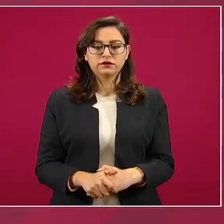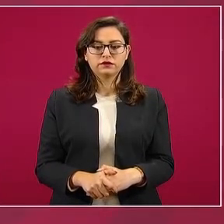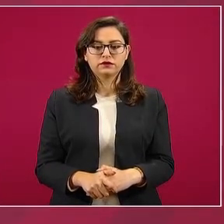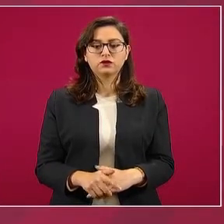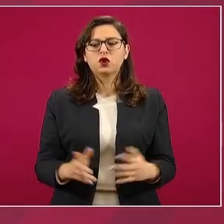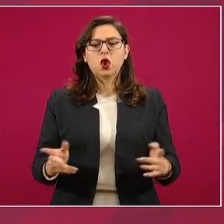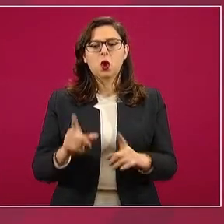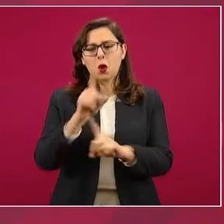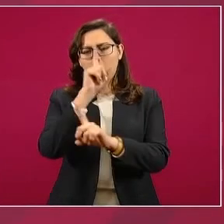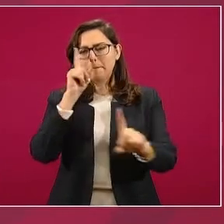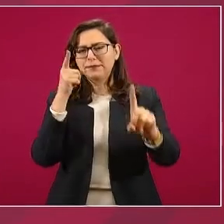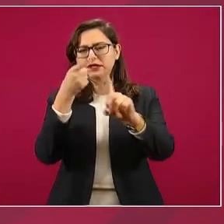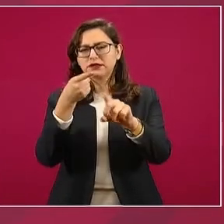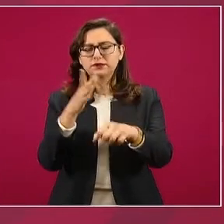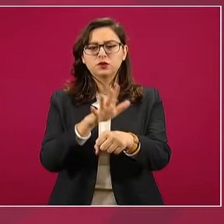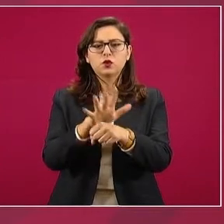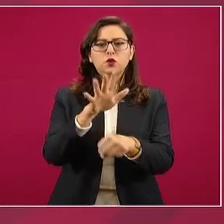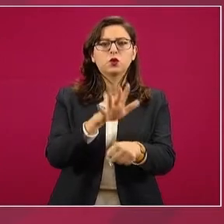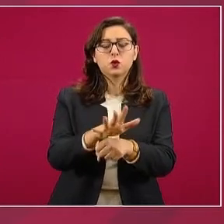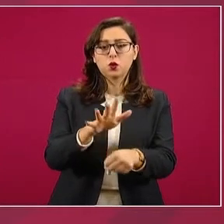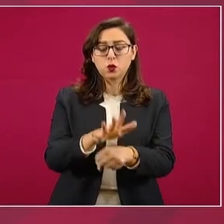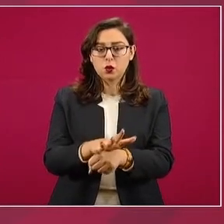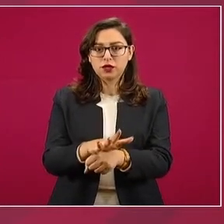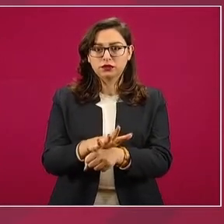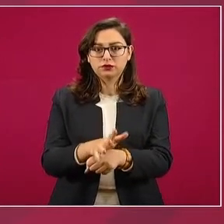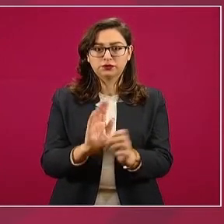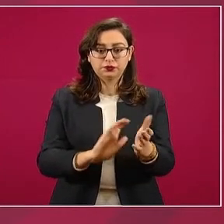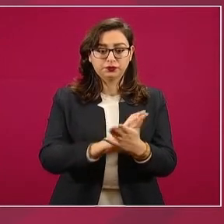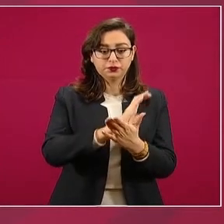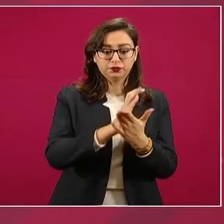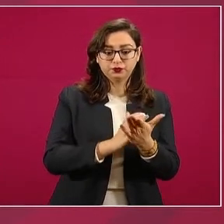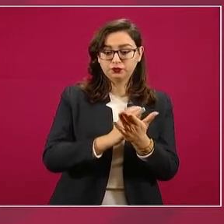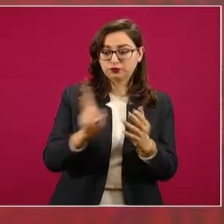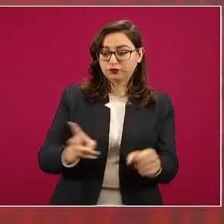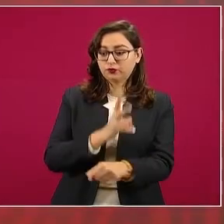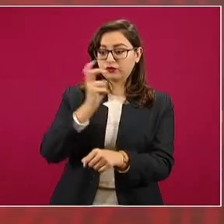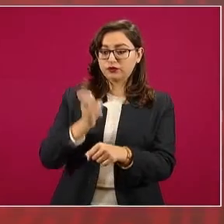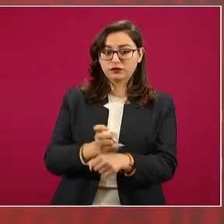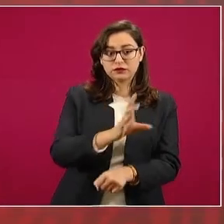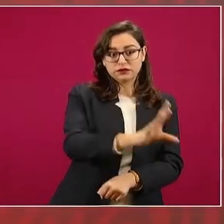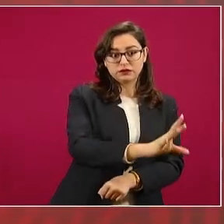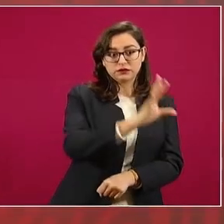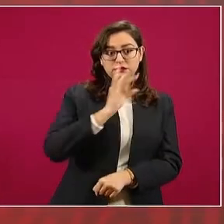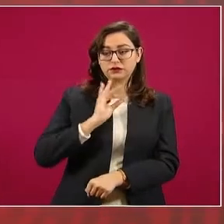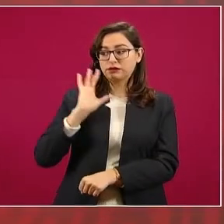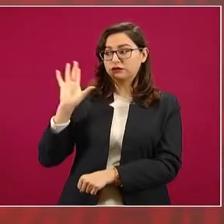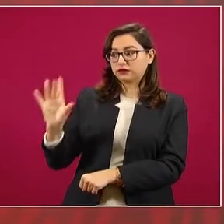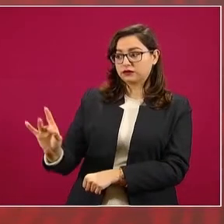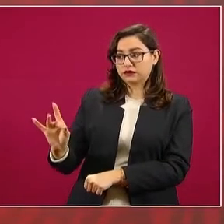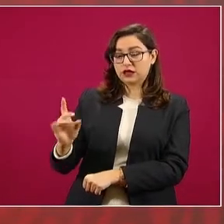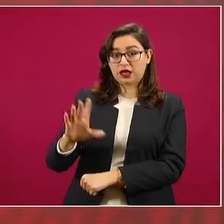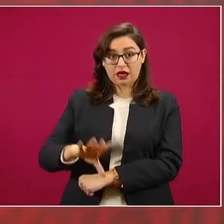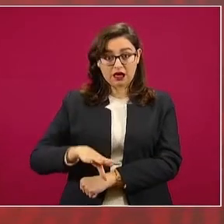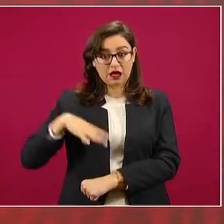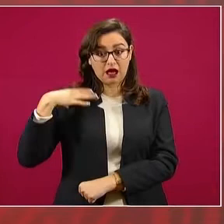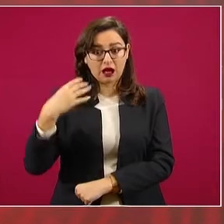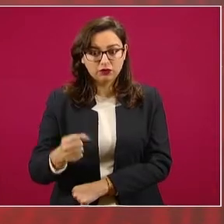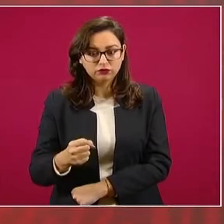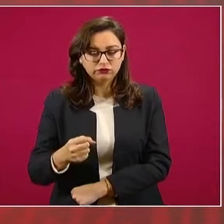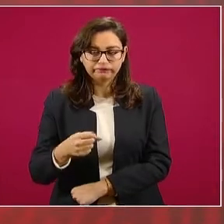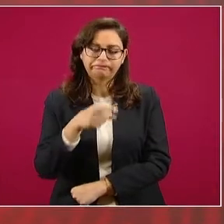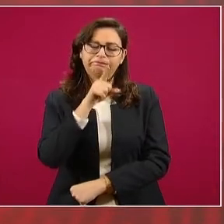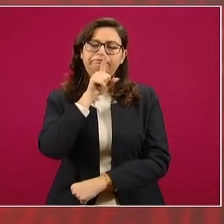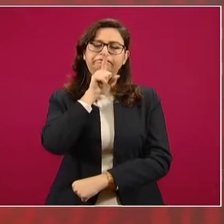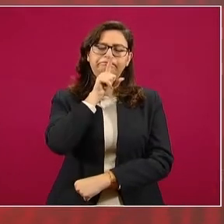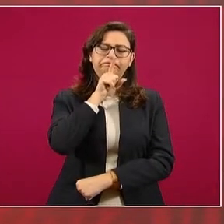la subcontratación, que se especifique en qué condiciones